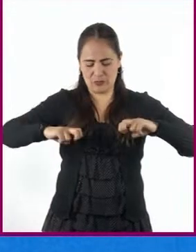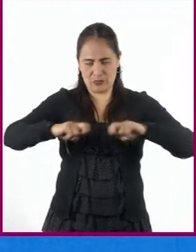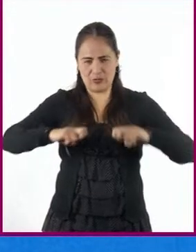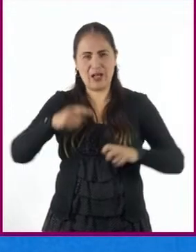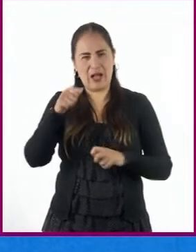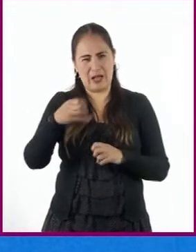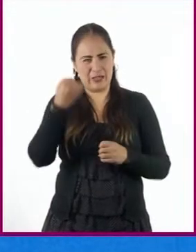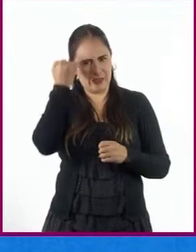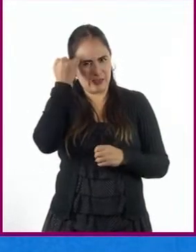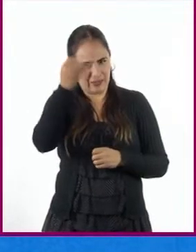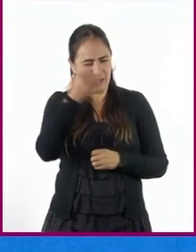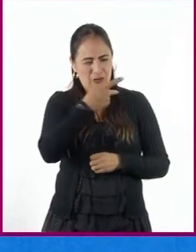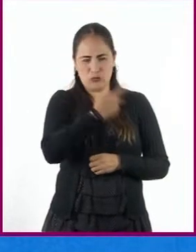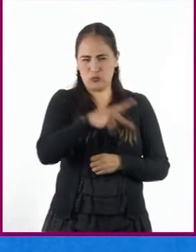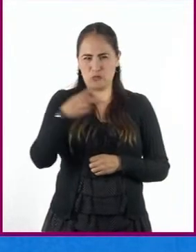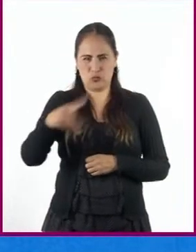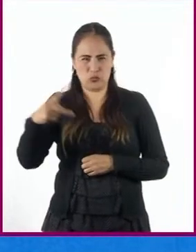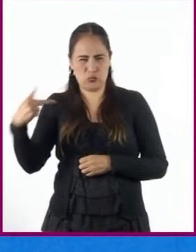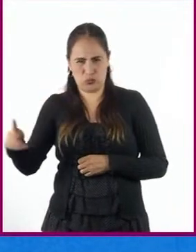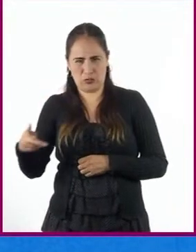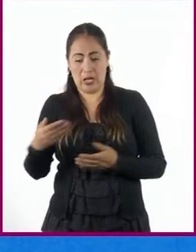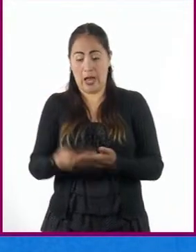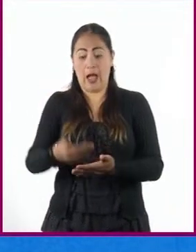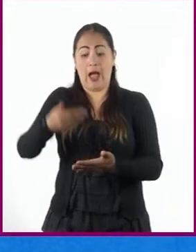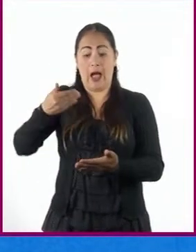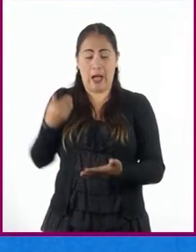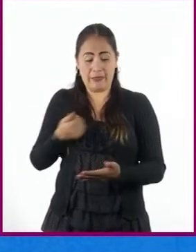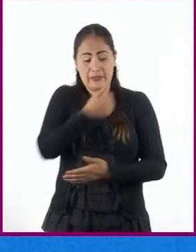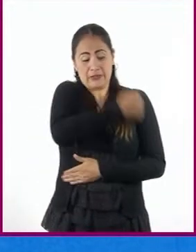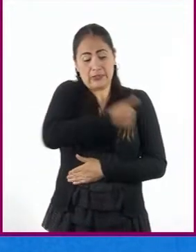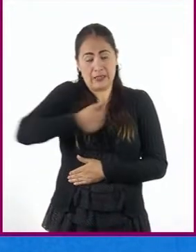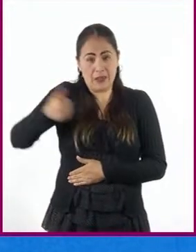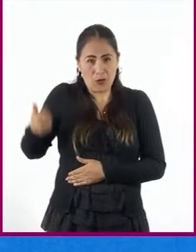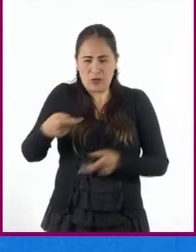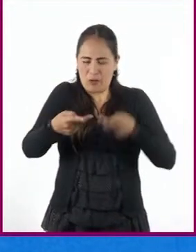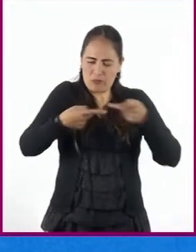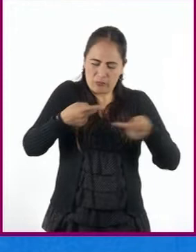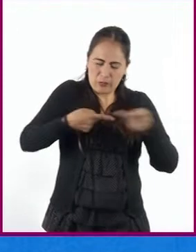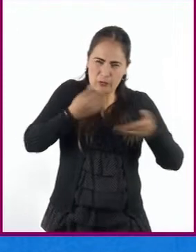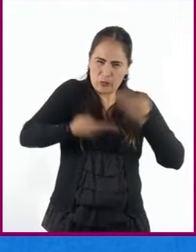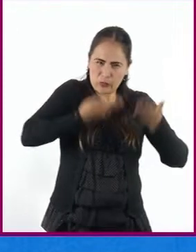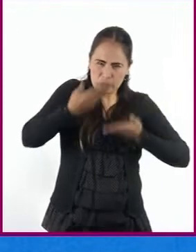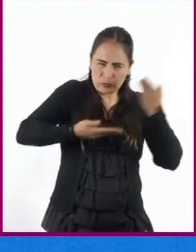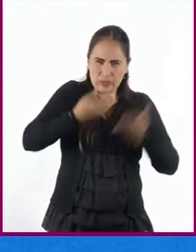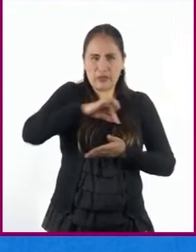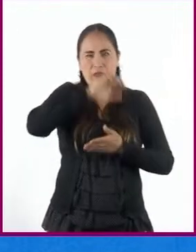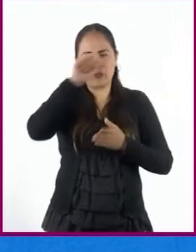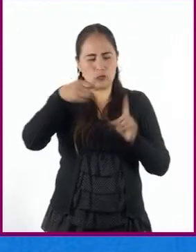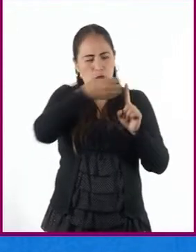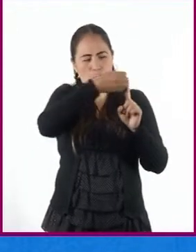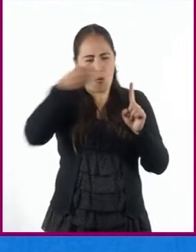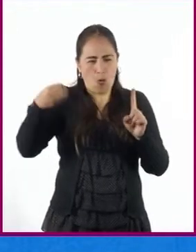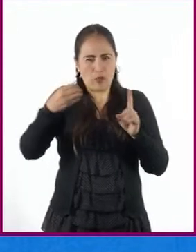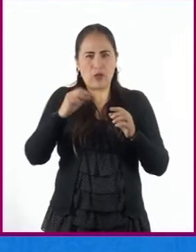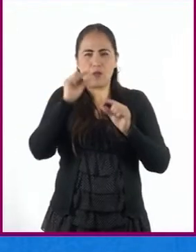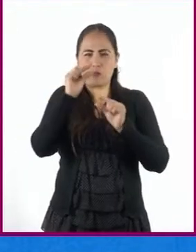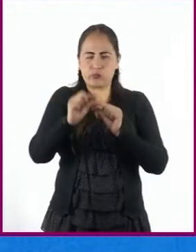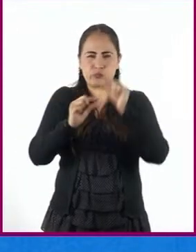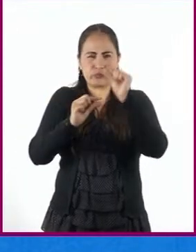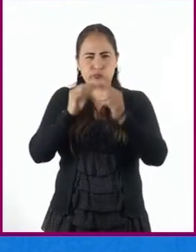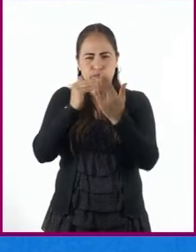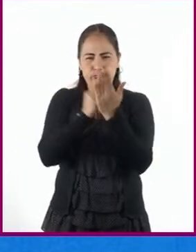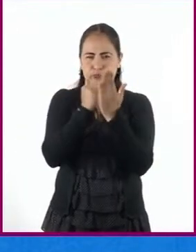serie de ideas que a hemos estudiado y preparado y deben seguir un orden lógico y progresivo que debe ser